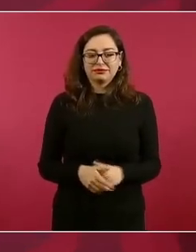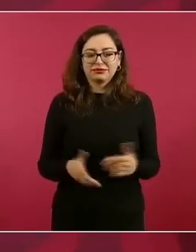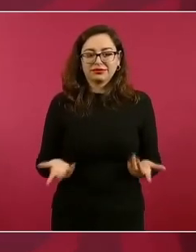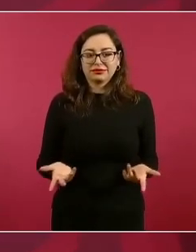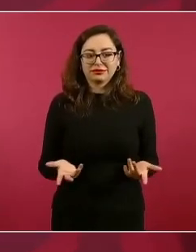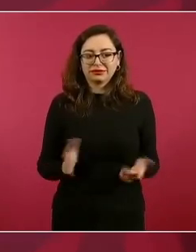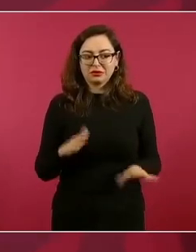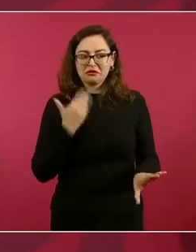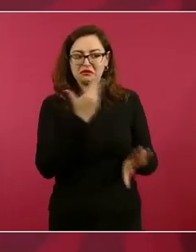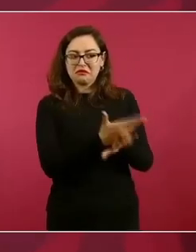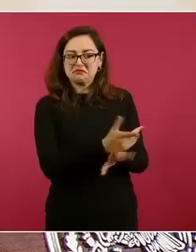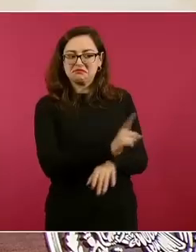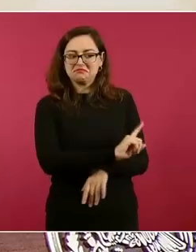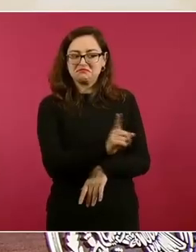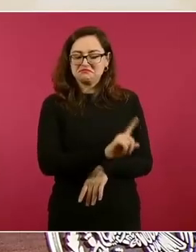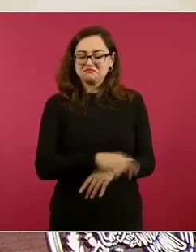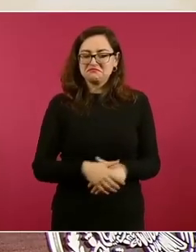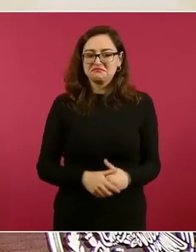es con ustedes?